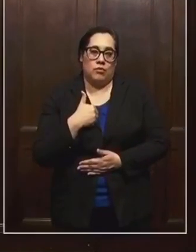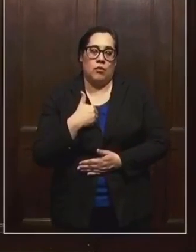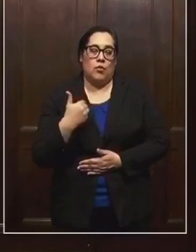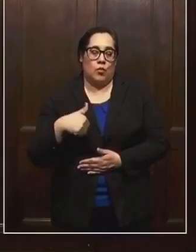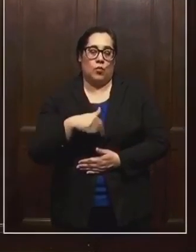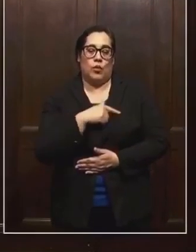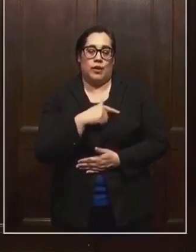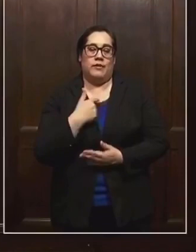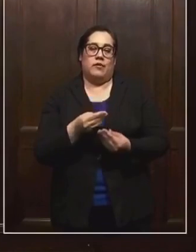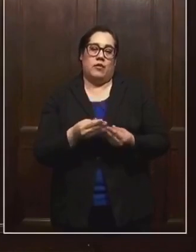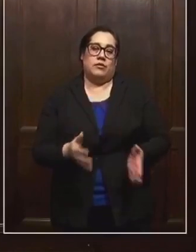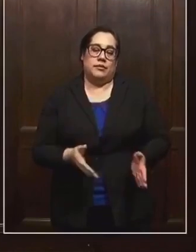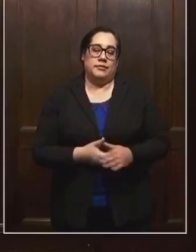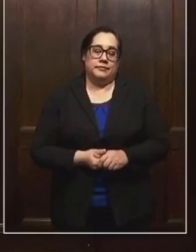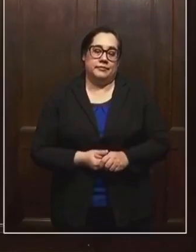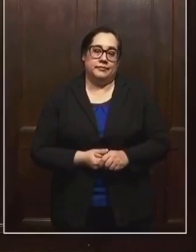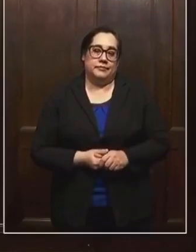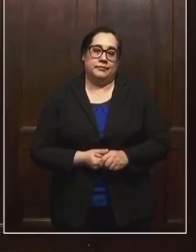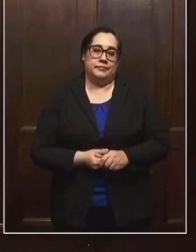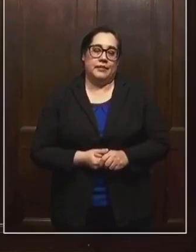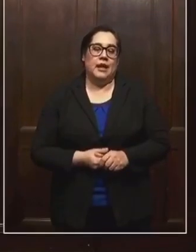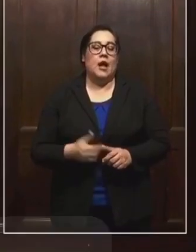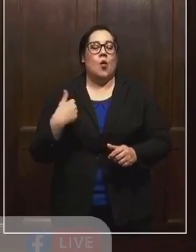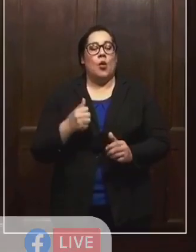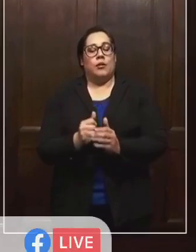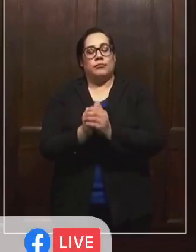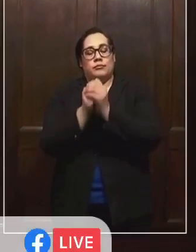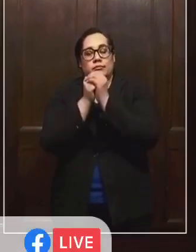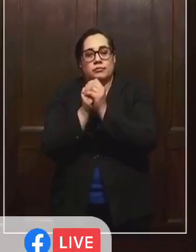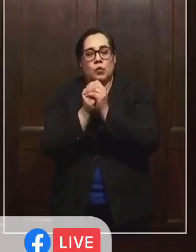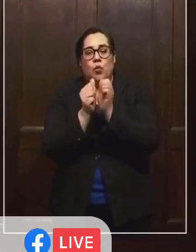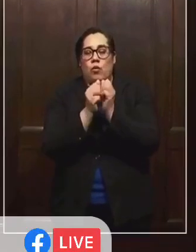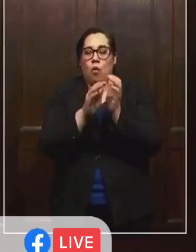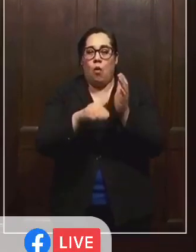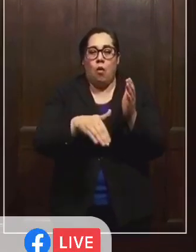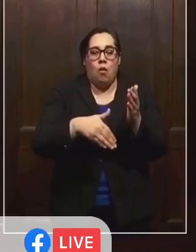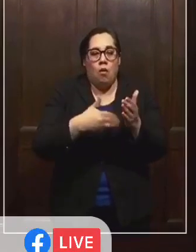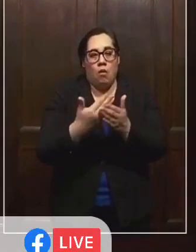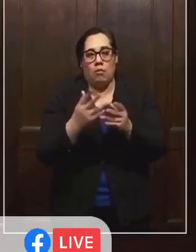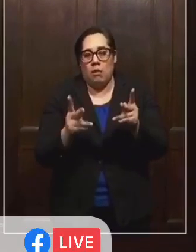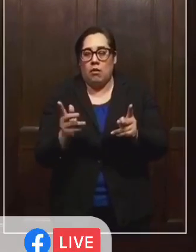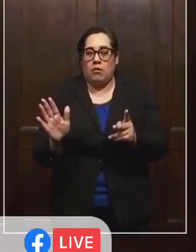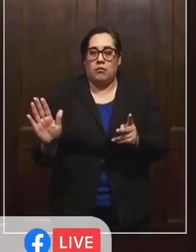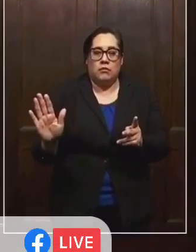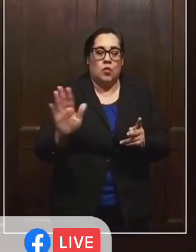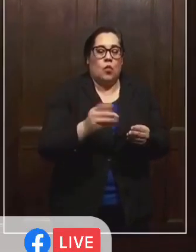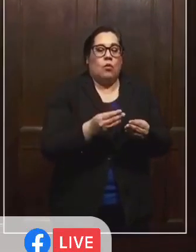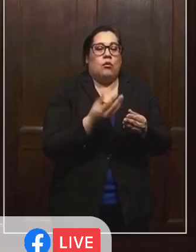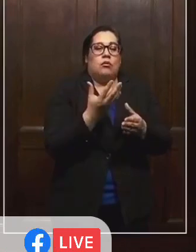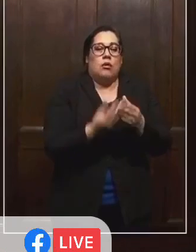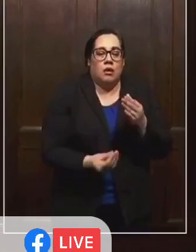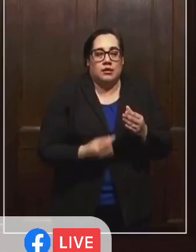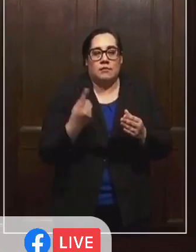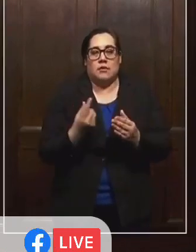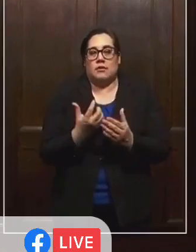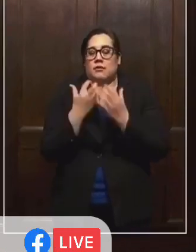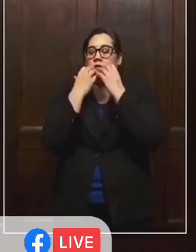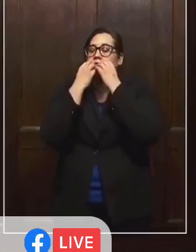hemos perdido. Y lloramos con todos quienes han perdido un ser querido en esta crisis.